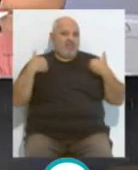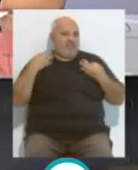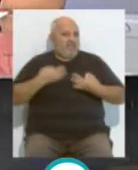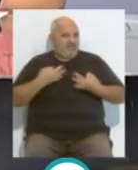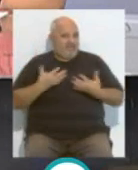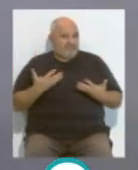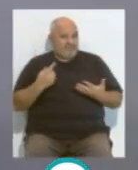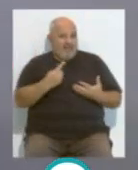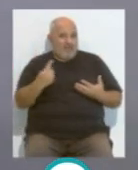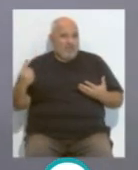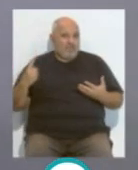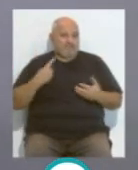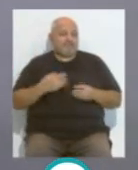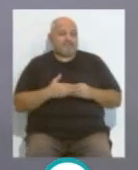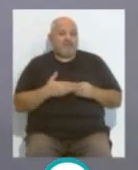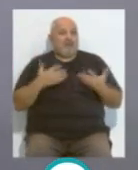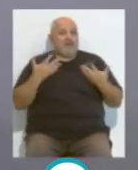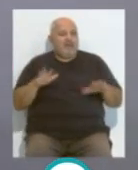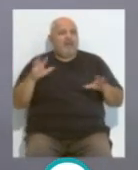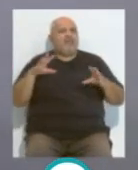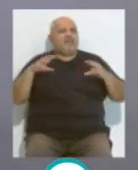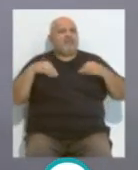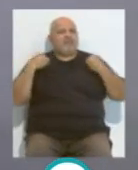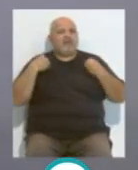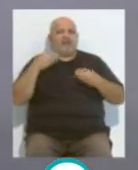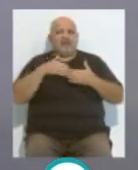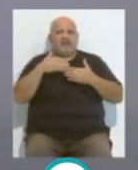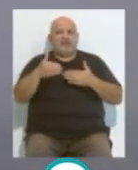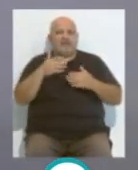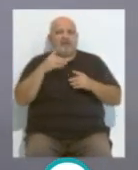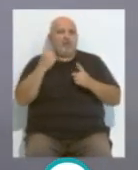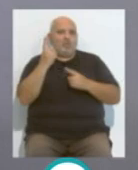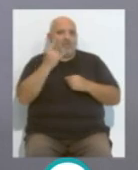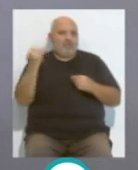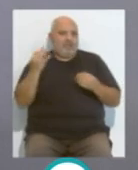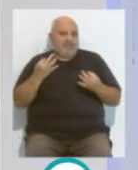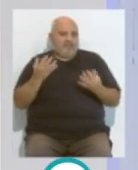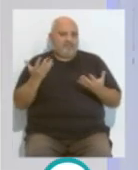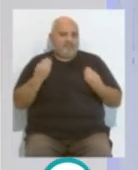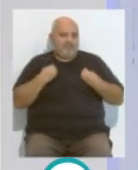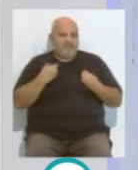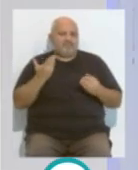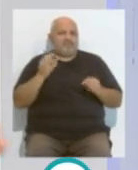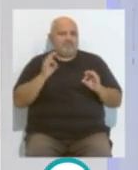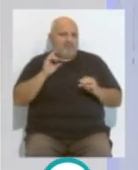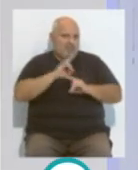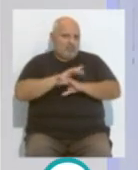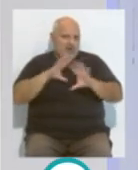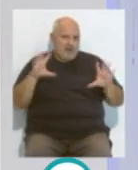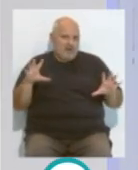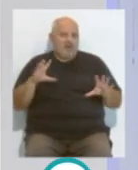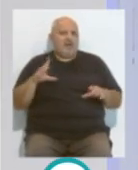y dentro de esa responsabilidad sí disfrutar porque vamos a vivir una sola vez, ¿no? Por supuesto, yo creo que vamos,